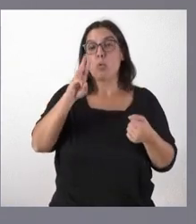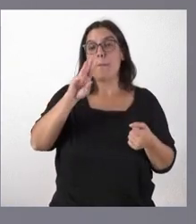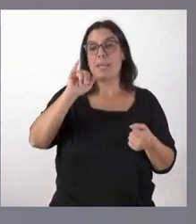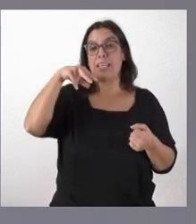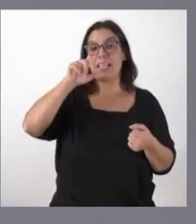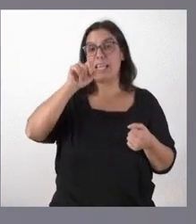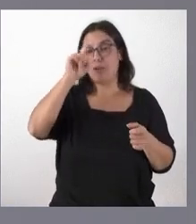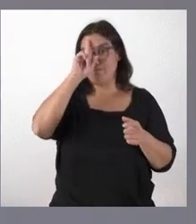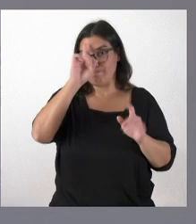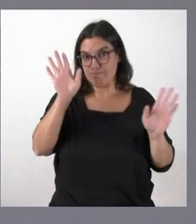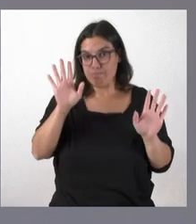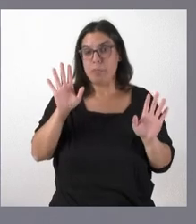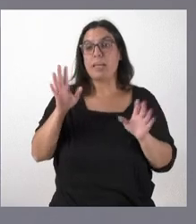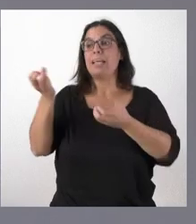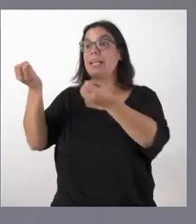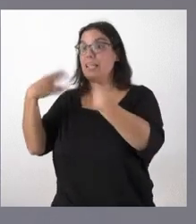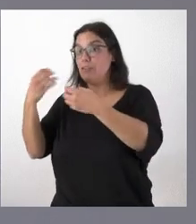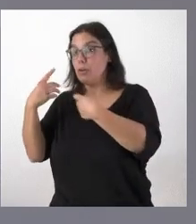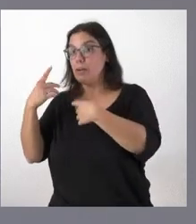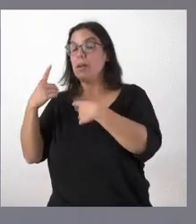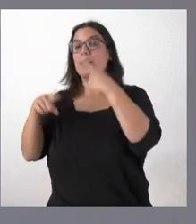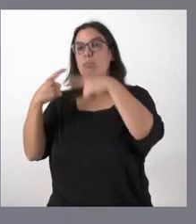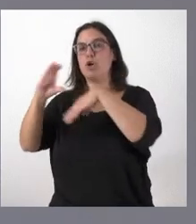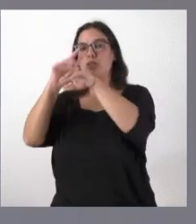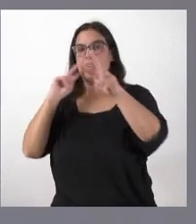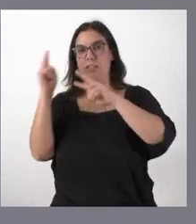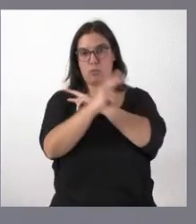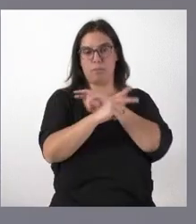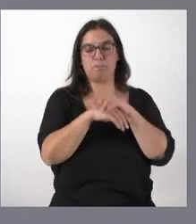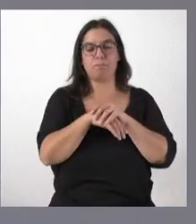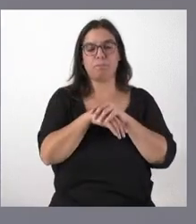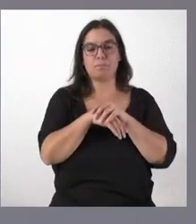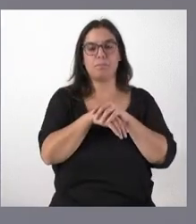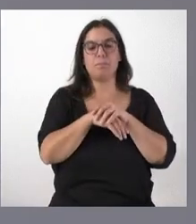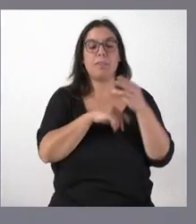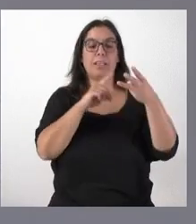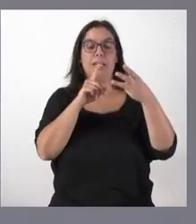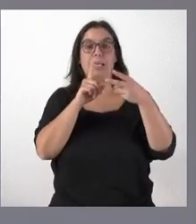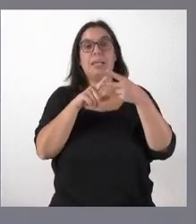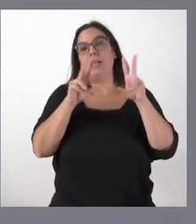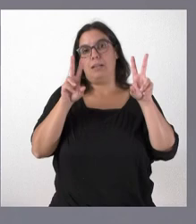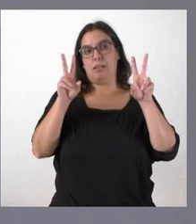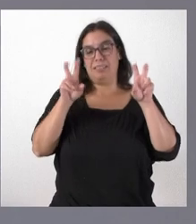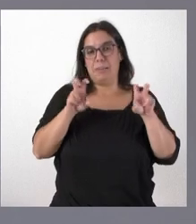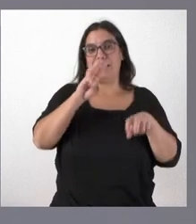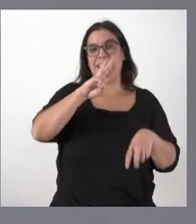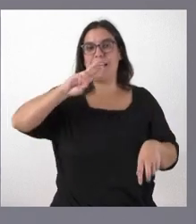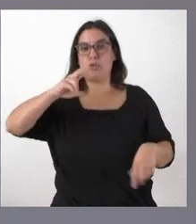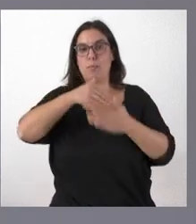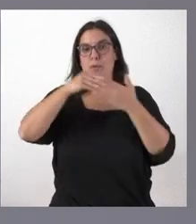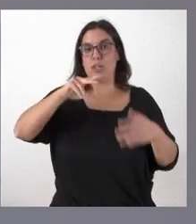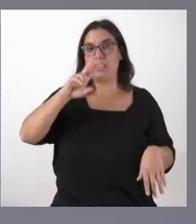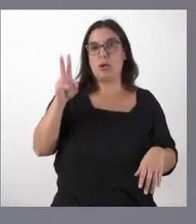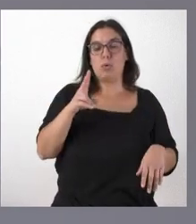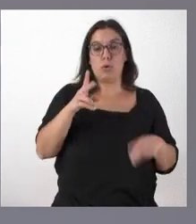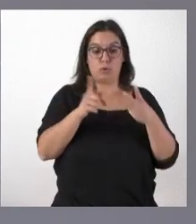nos informaremos y a través de la consejería le daremos información y evidentemente los 32 millones de euros no sé cómo lo he